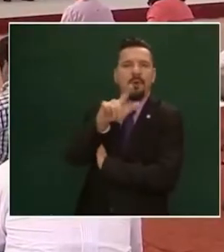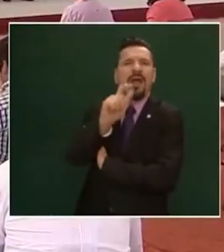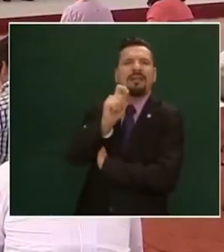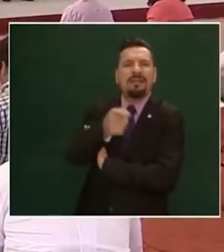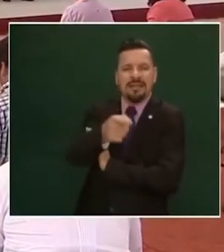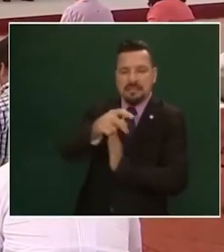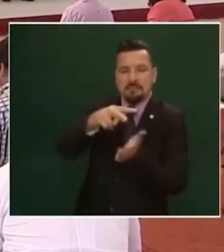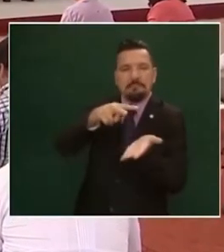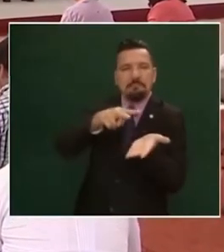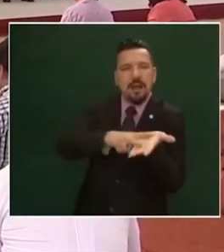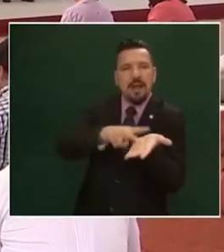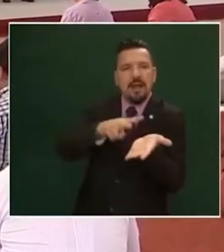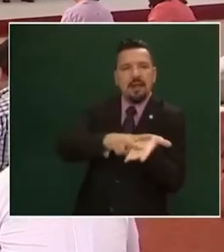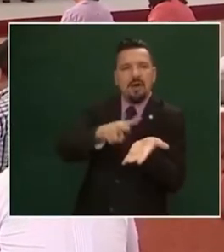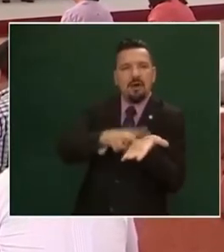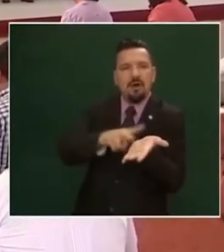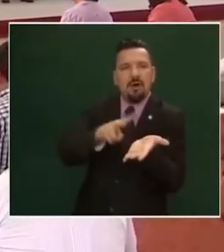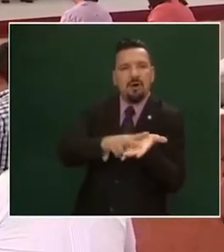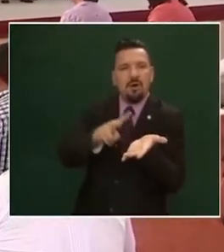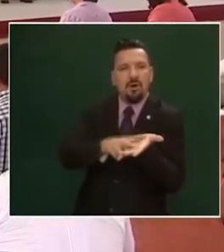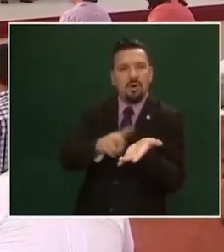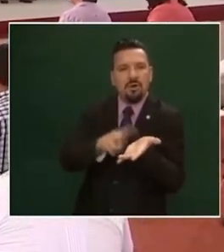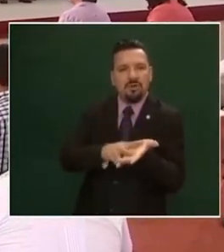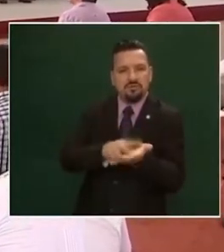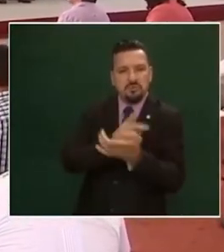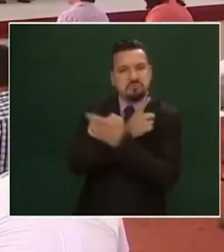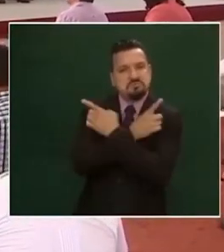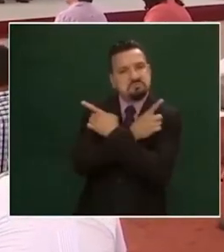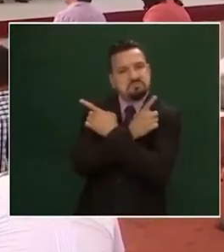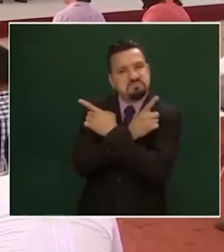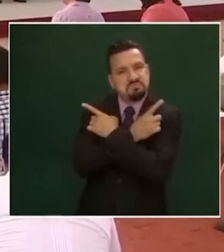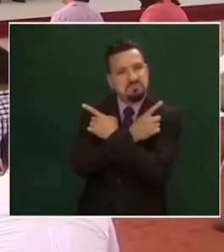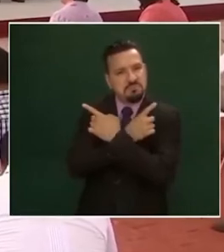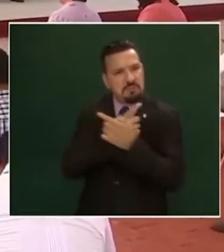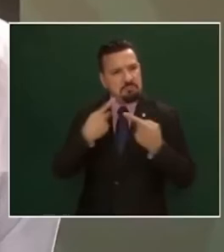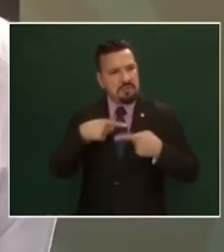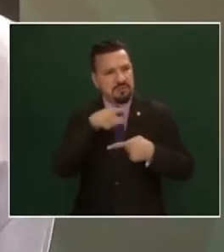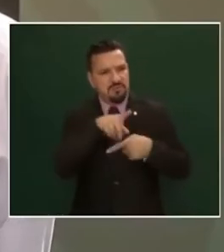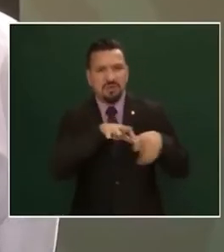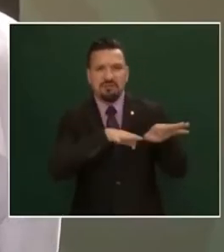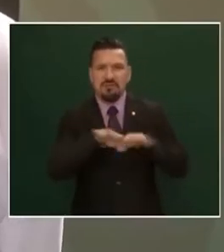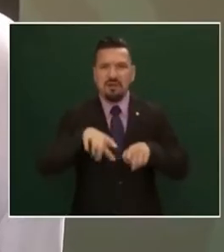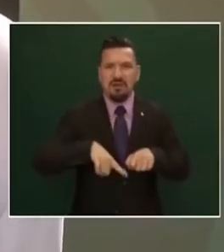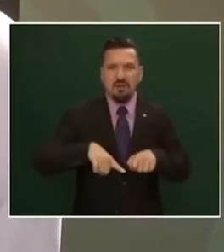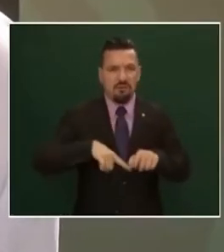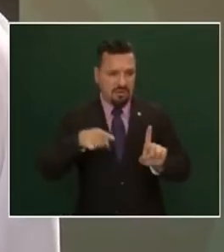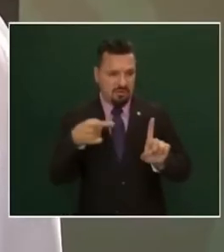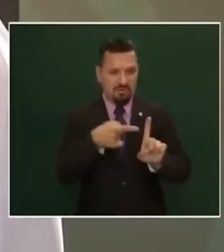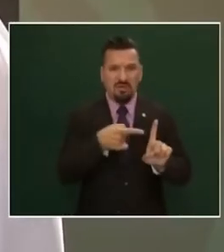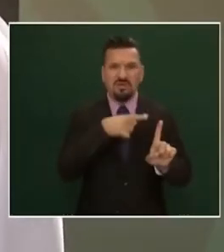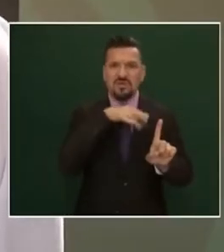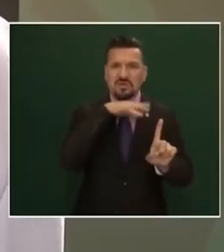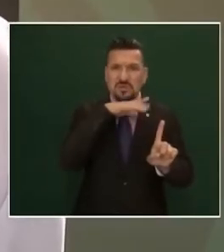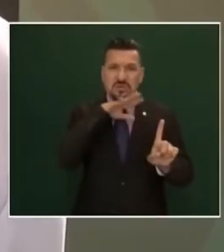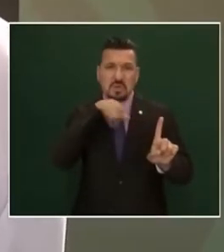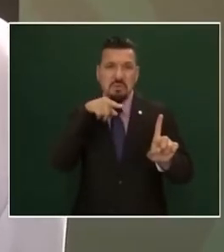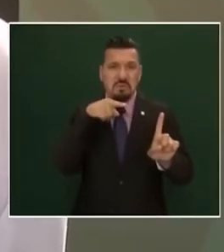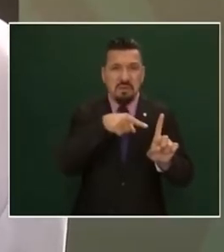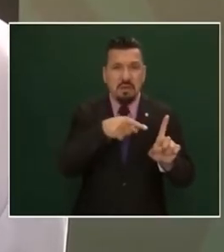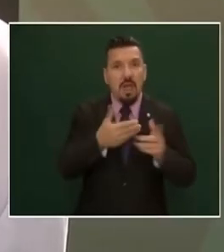persona un servidor público no actúa bien en estos tiempos le va muy mal